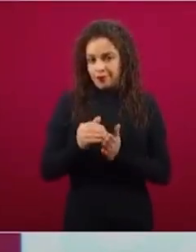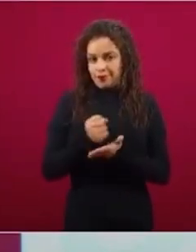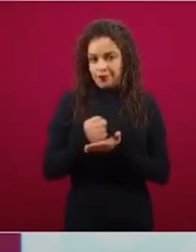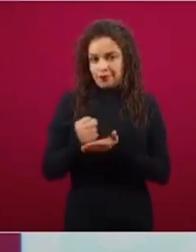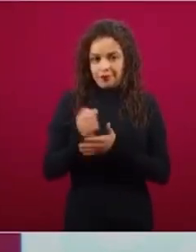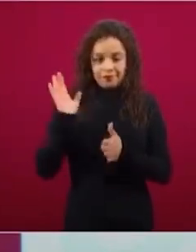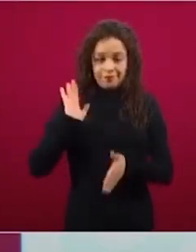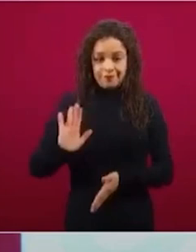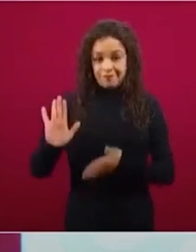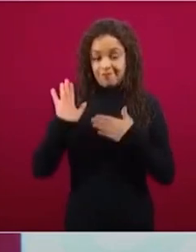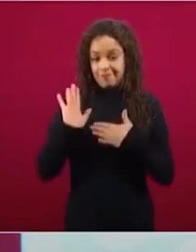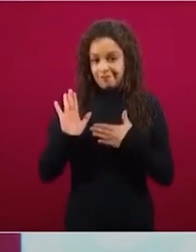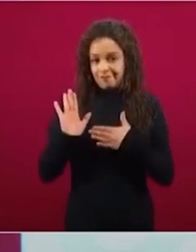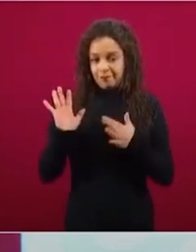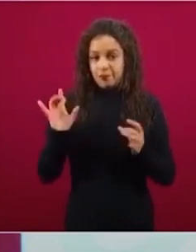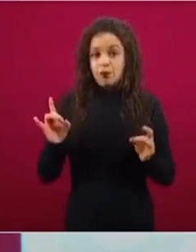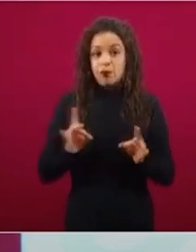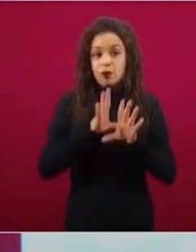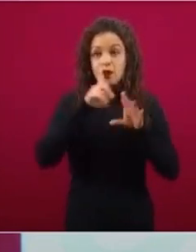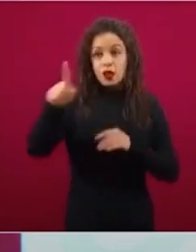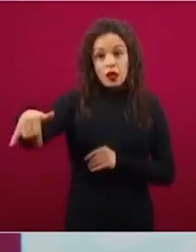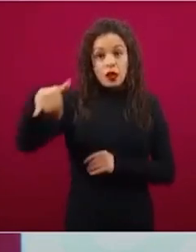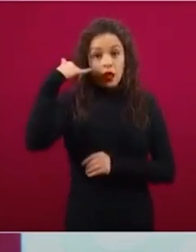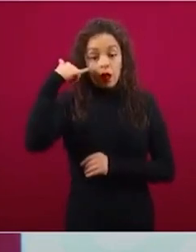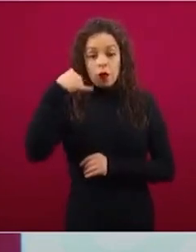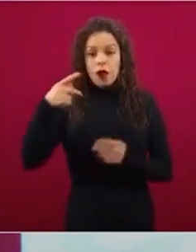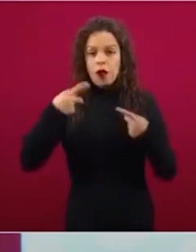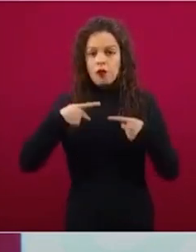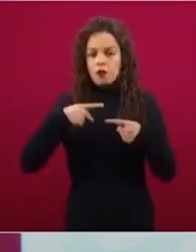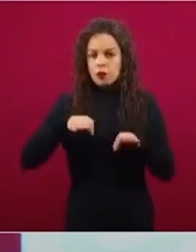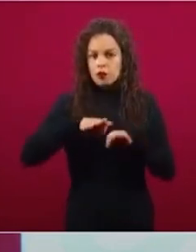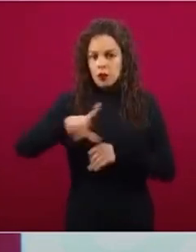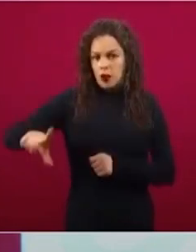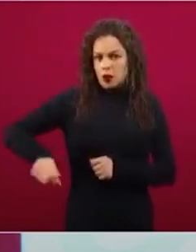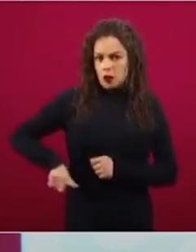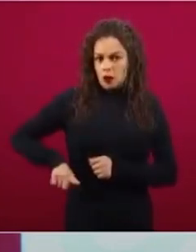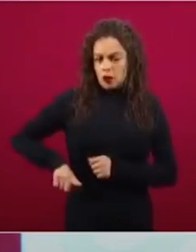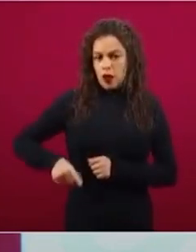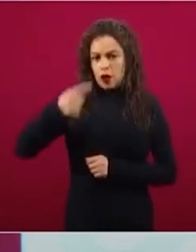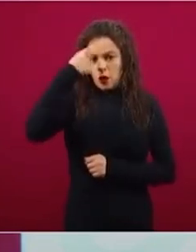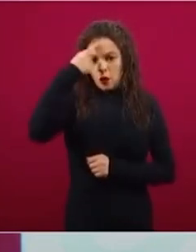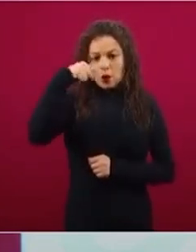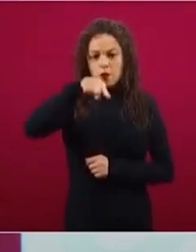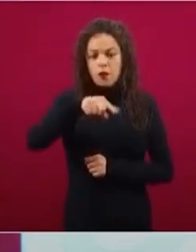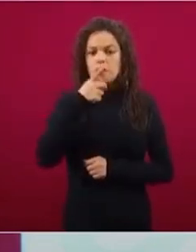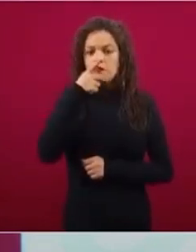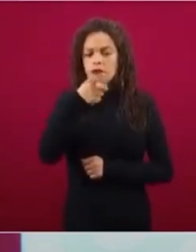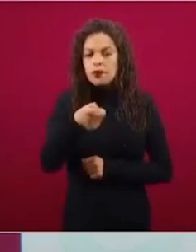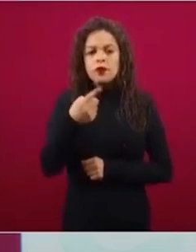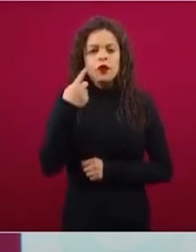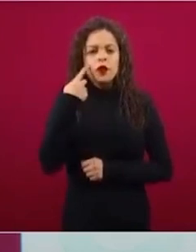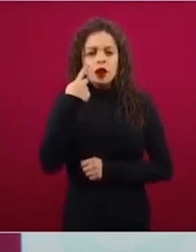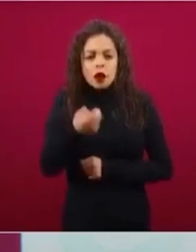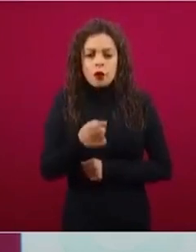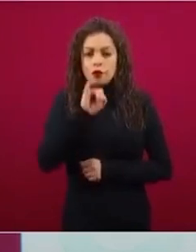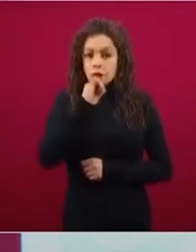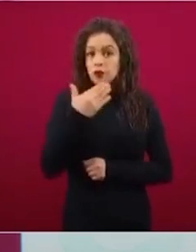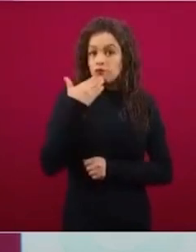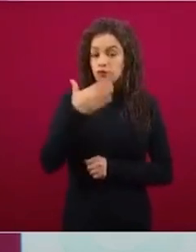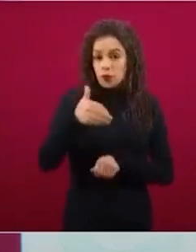de los y las servidoras de la Nación diciendo que están verificando los teléfonos, los datos,